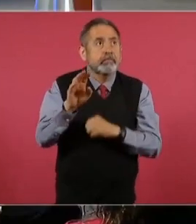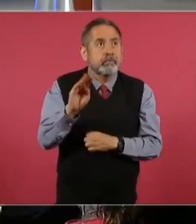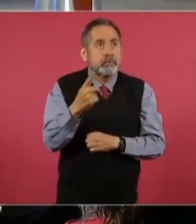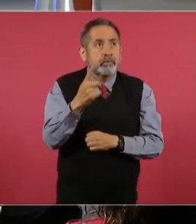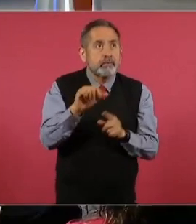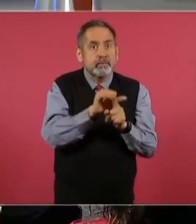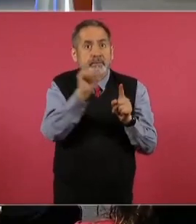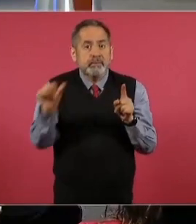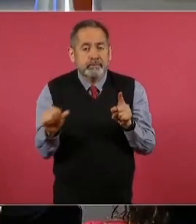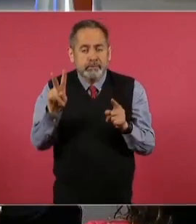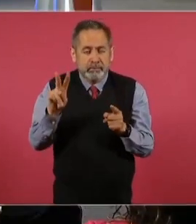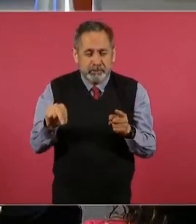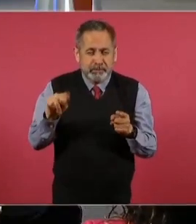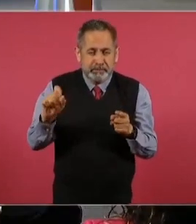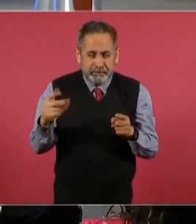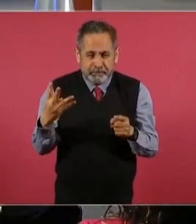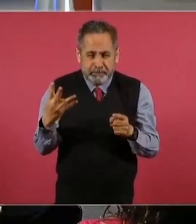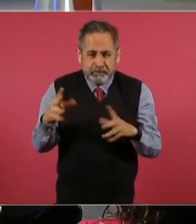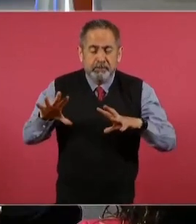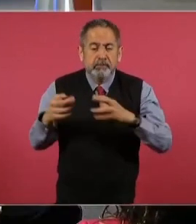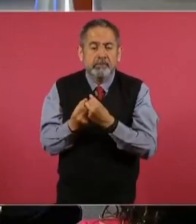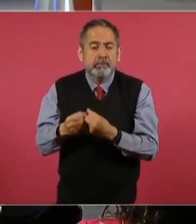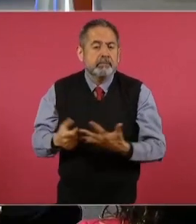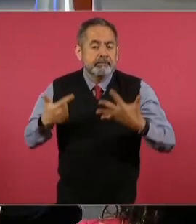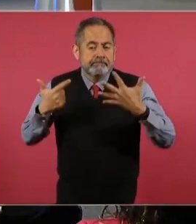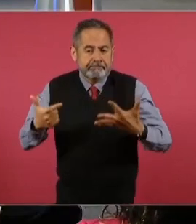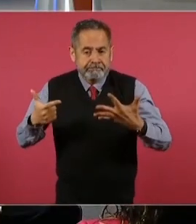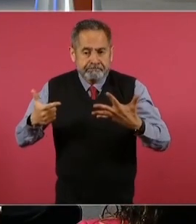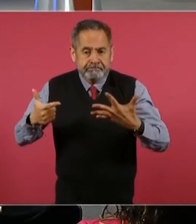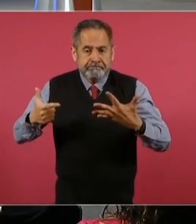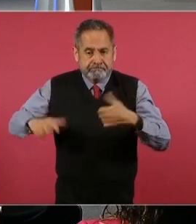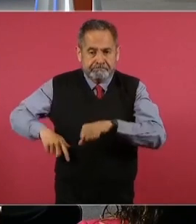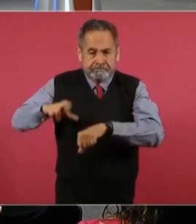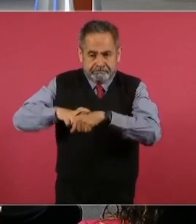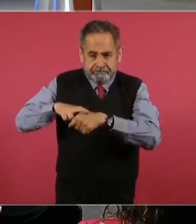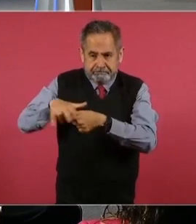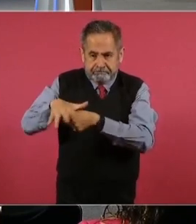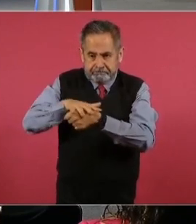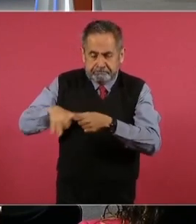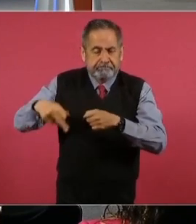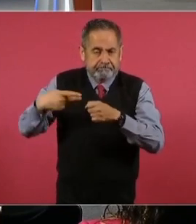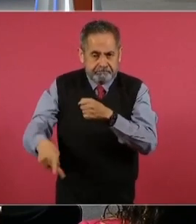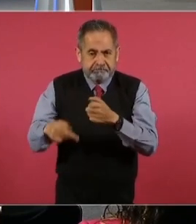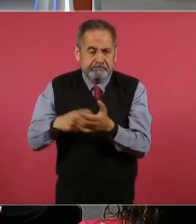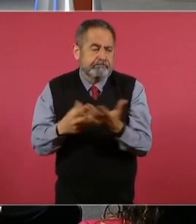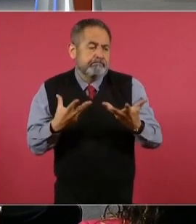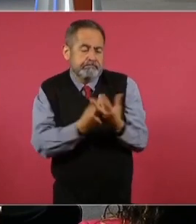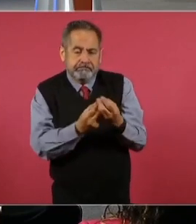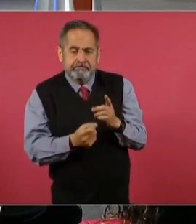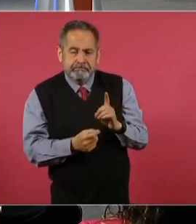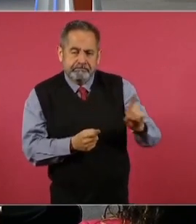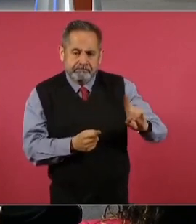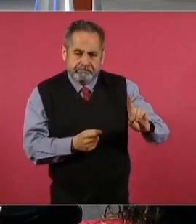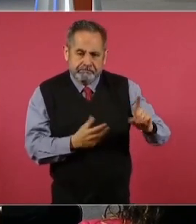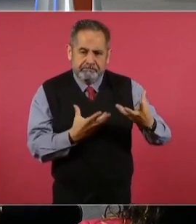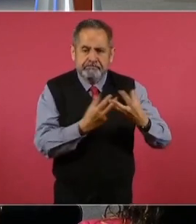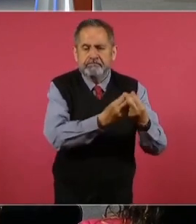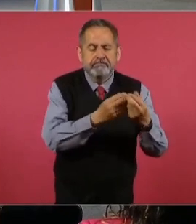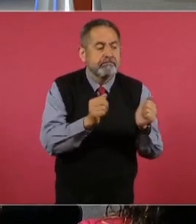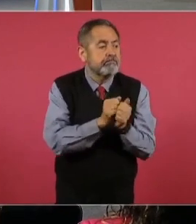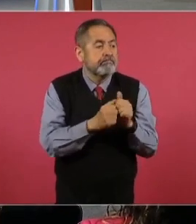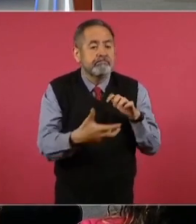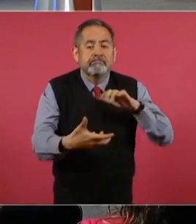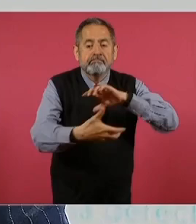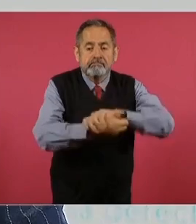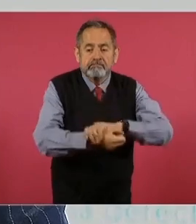2024, ha habido siete gobiernos locales de la derecha que aumentaron sus alianzas